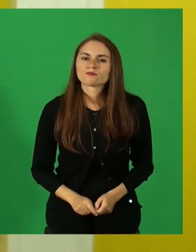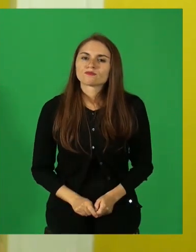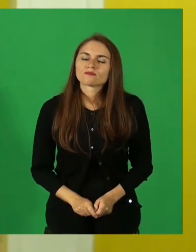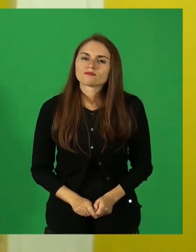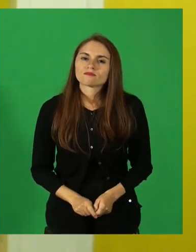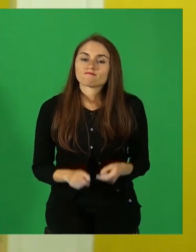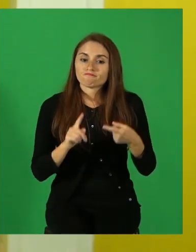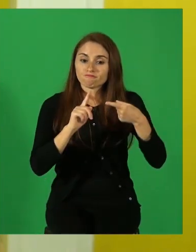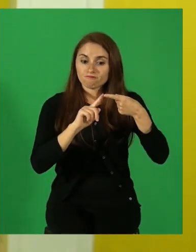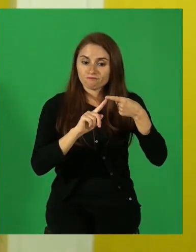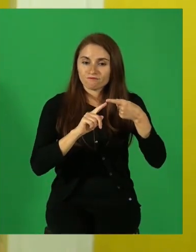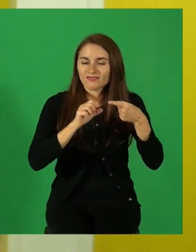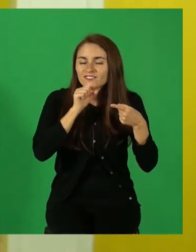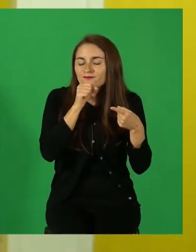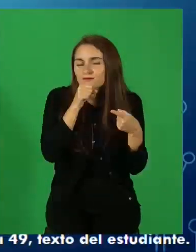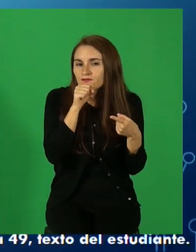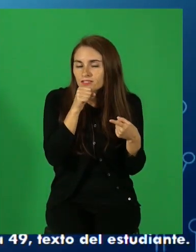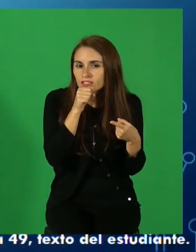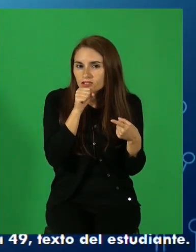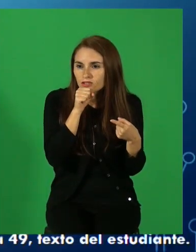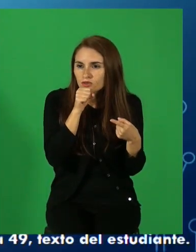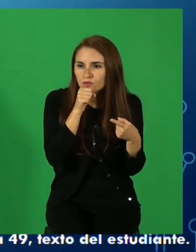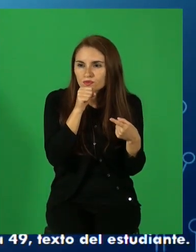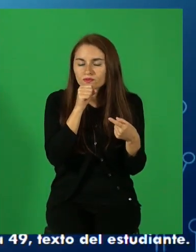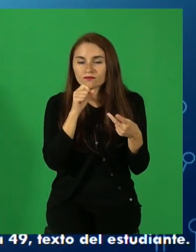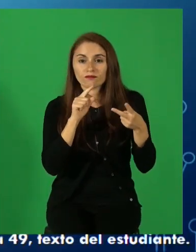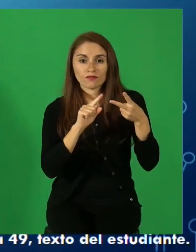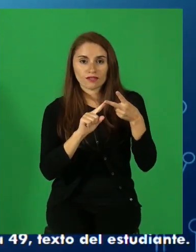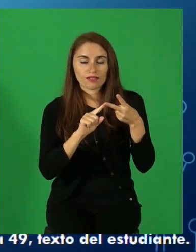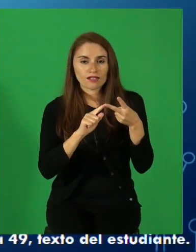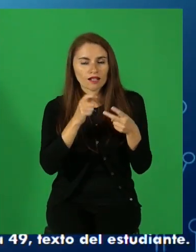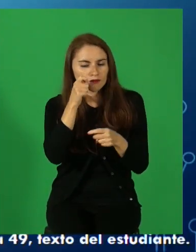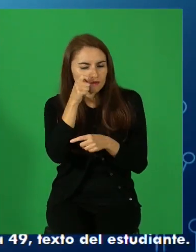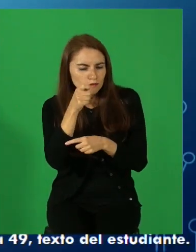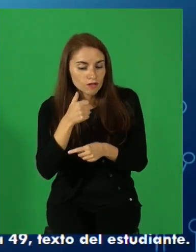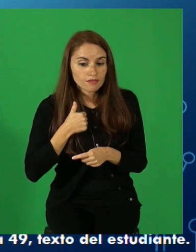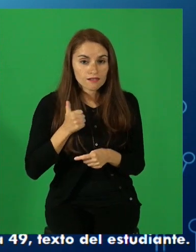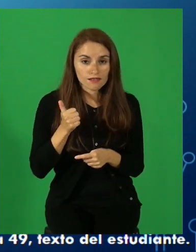Tenemos al anciano, tenemos al detective,